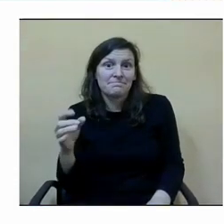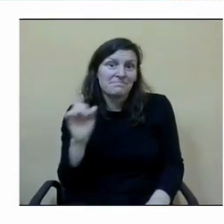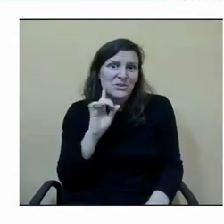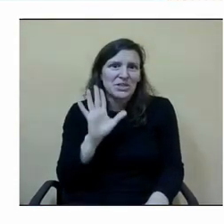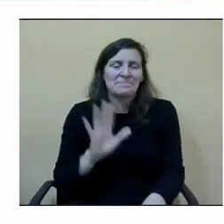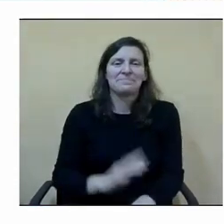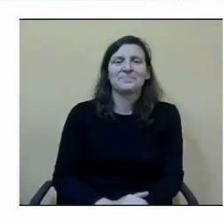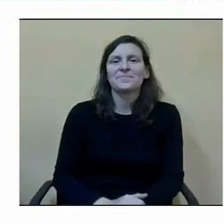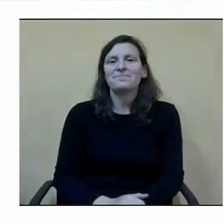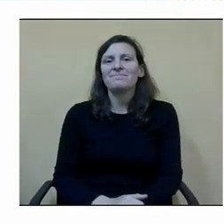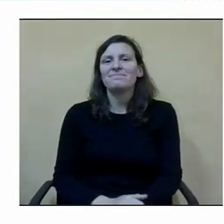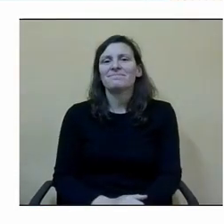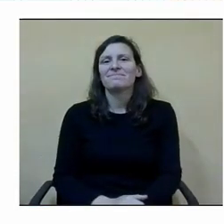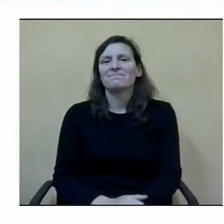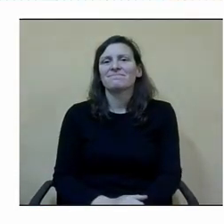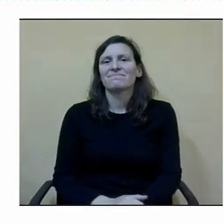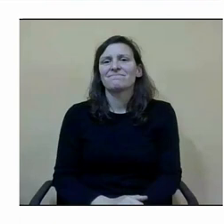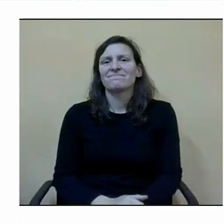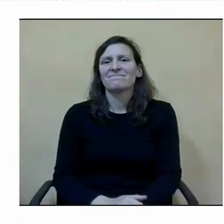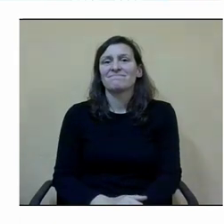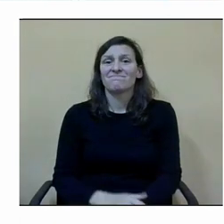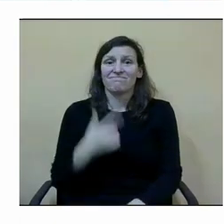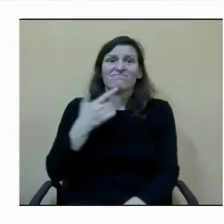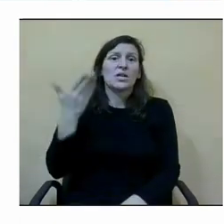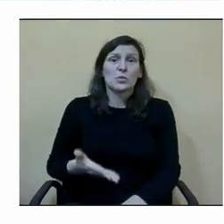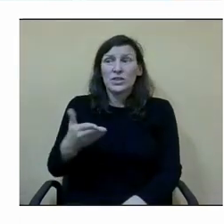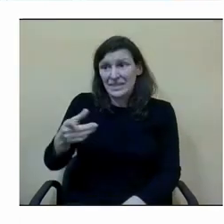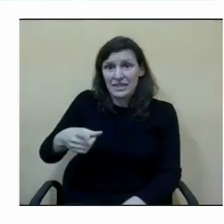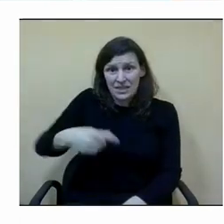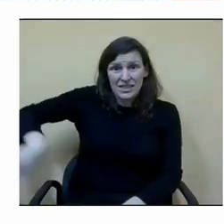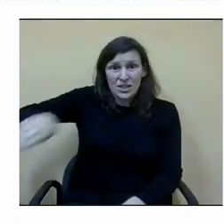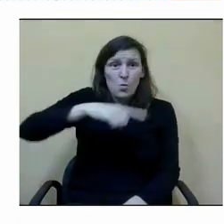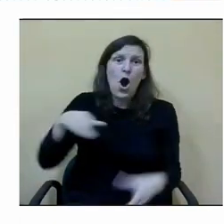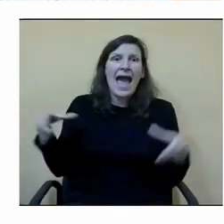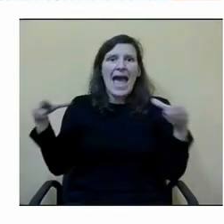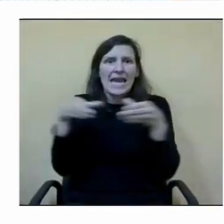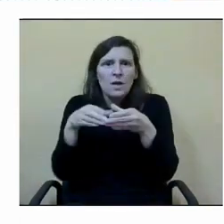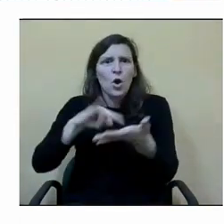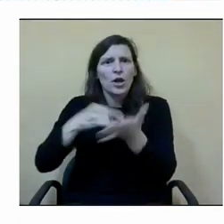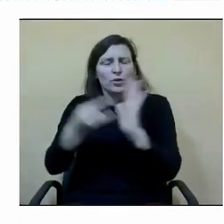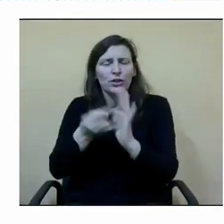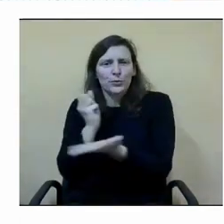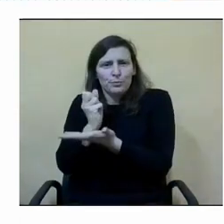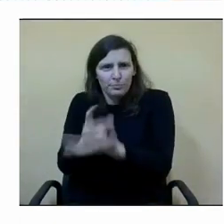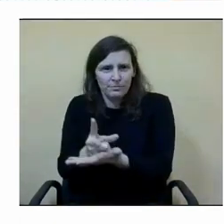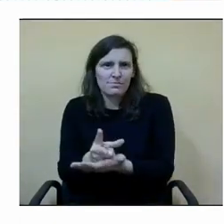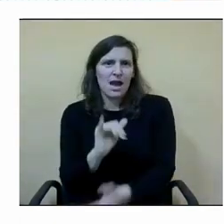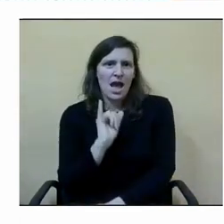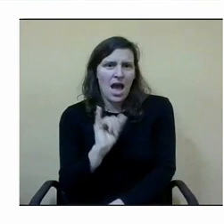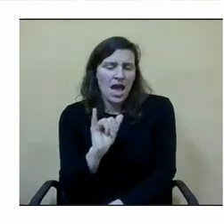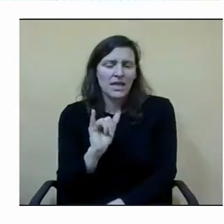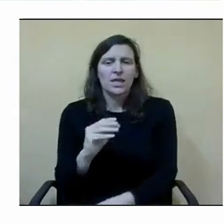importante es vuestro vuestro desafío y en ese sentido pues y tenerlo así que me alegro y os felicito por